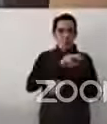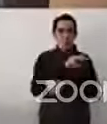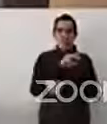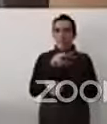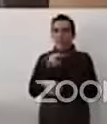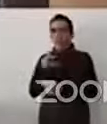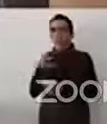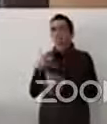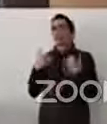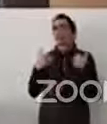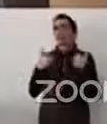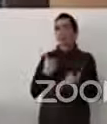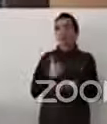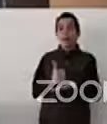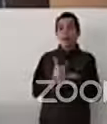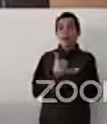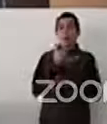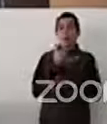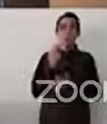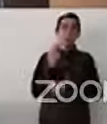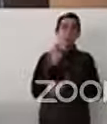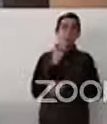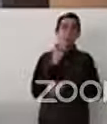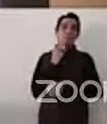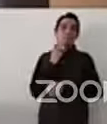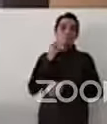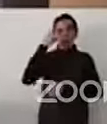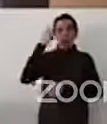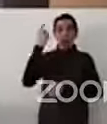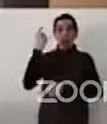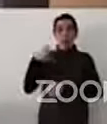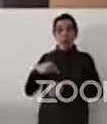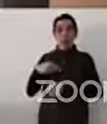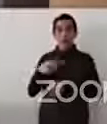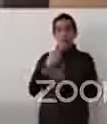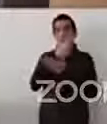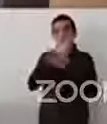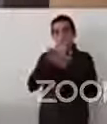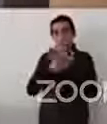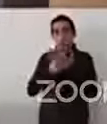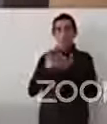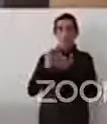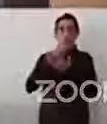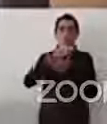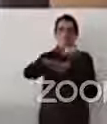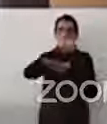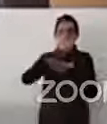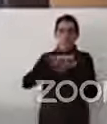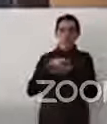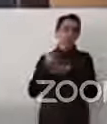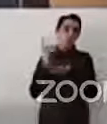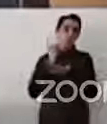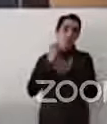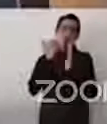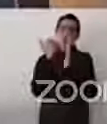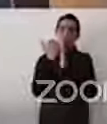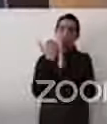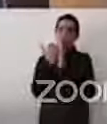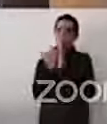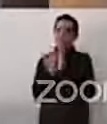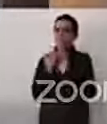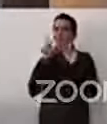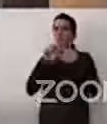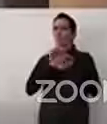el diseño como para la implementación de las políticas públicas, en este caso particularmente para las políticas de inclusión a nivel